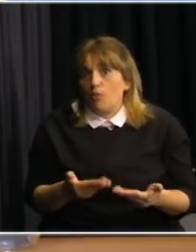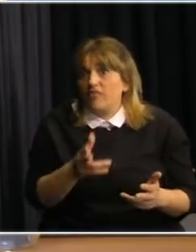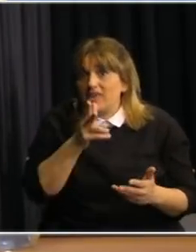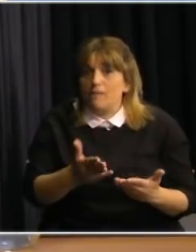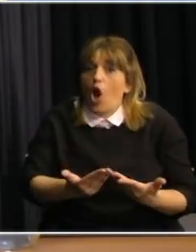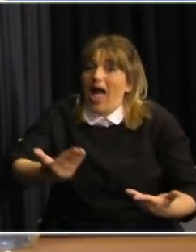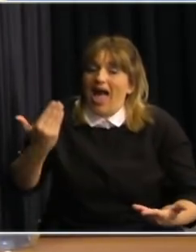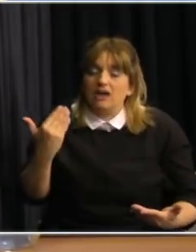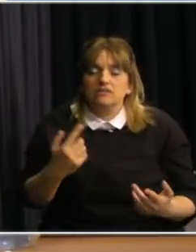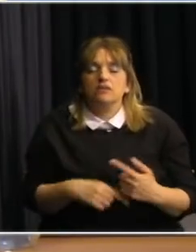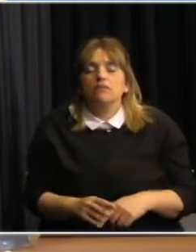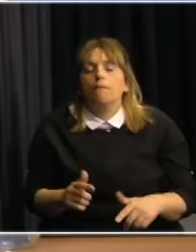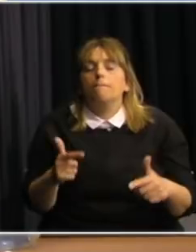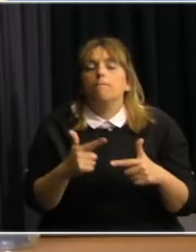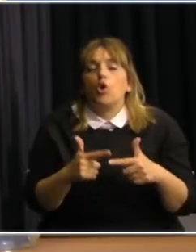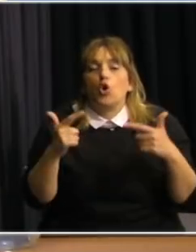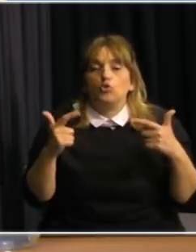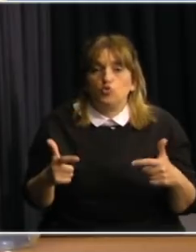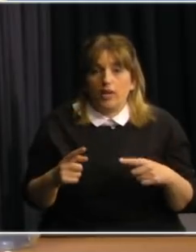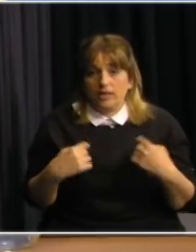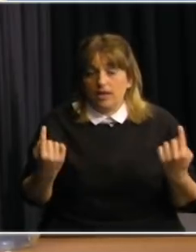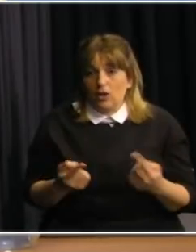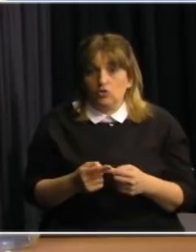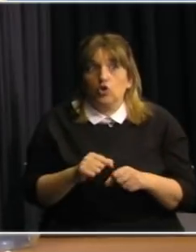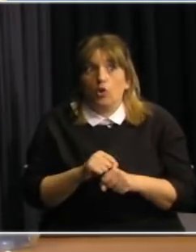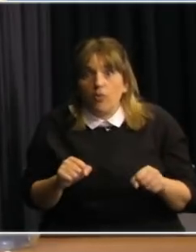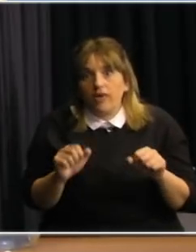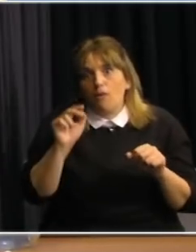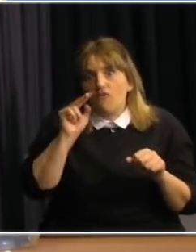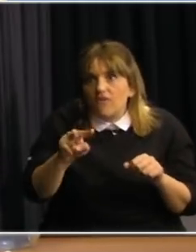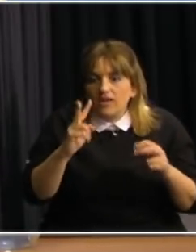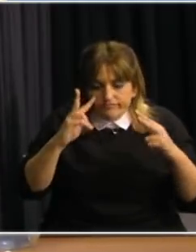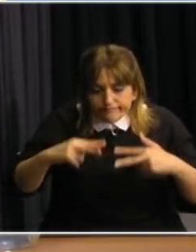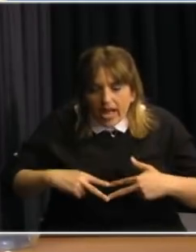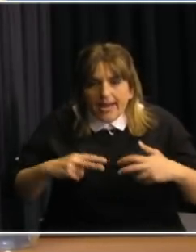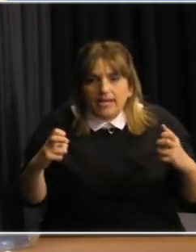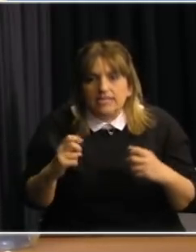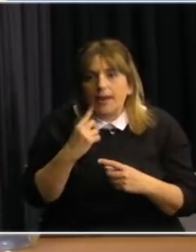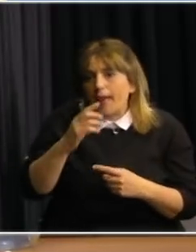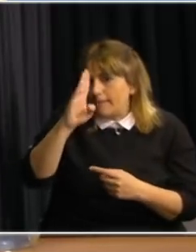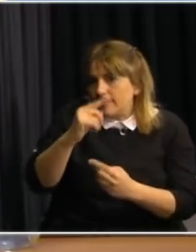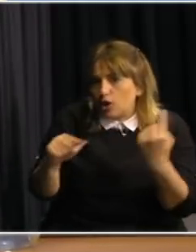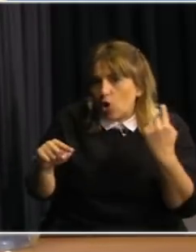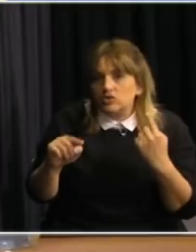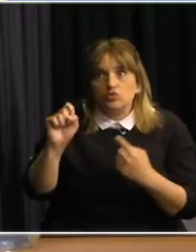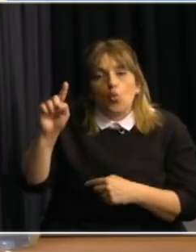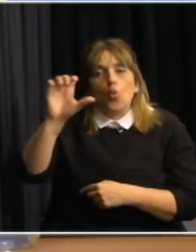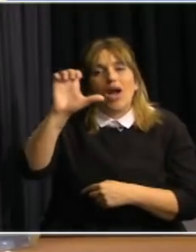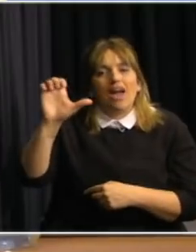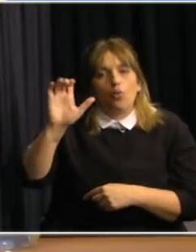pandemia, tenemos la suerte de poder observar, analizar y sacar enseñanzas de lo que pasa en Europa.